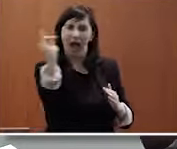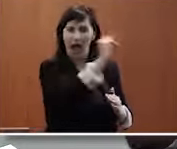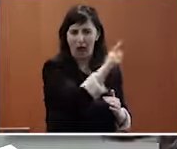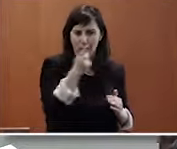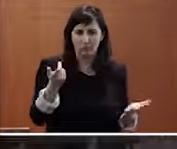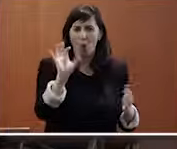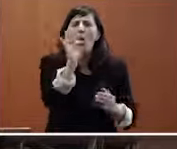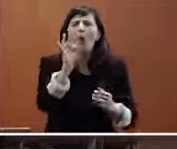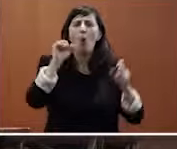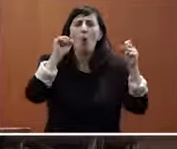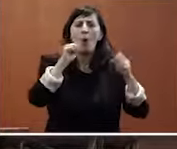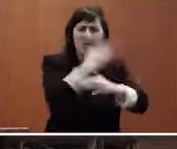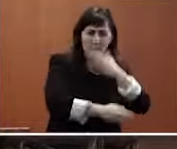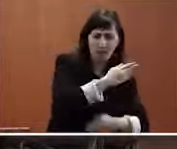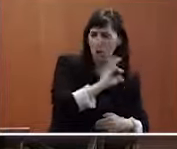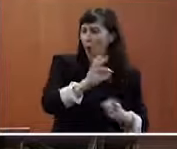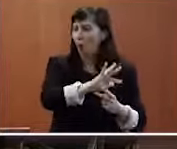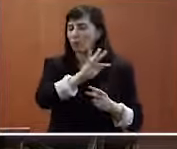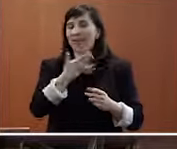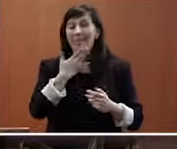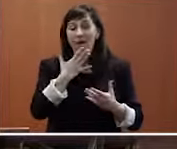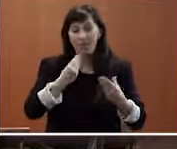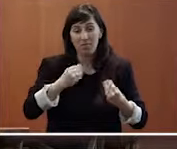veces del envejecimiento que acaba una discapacidad funcional